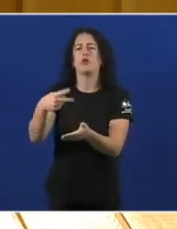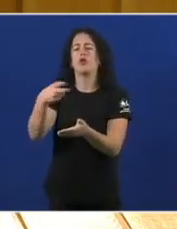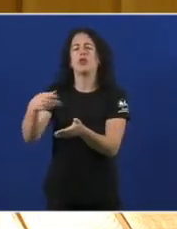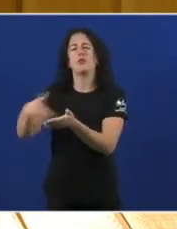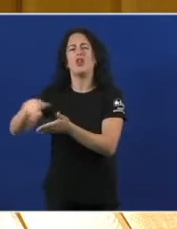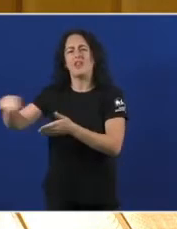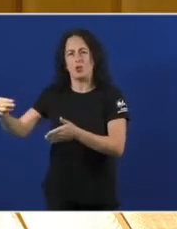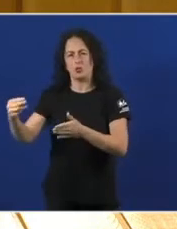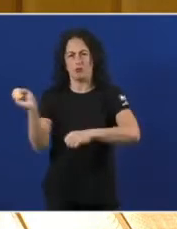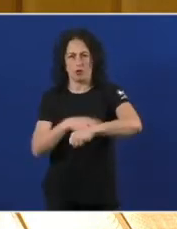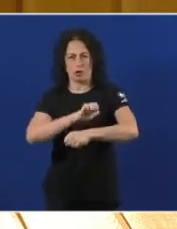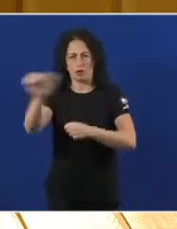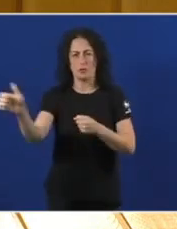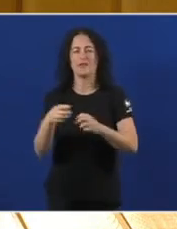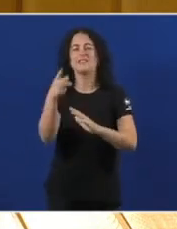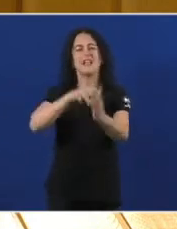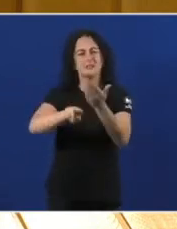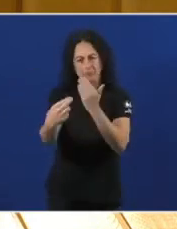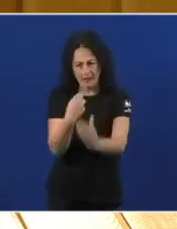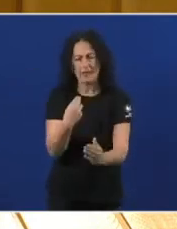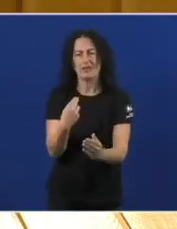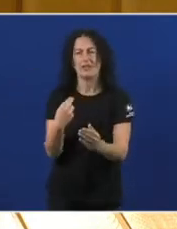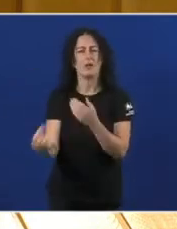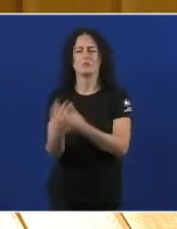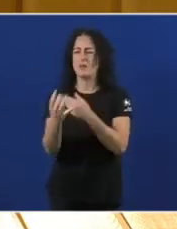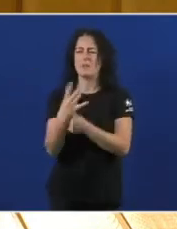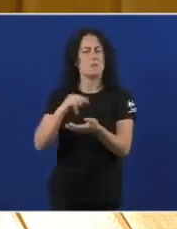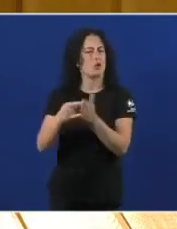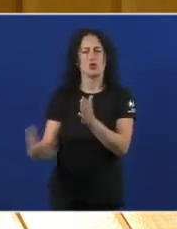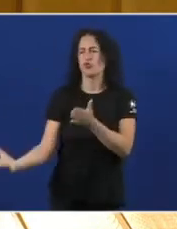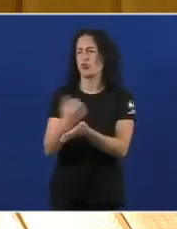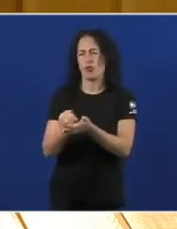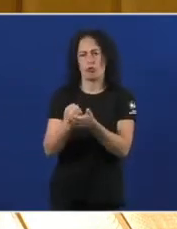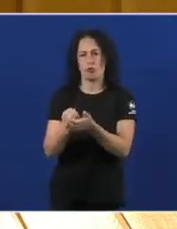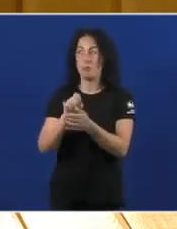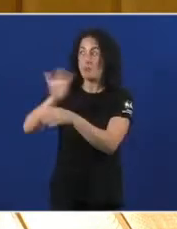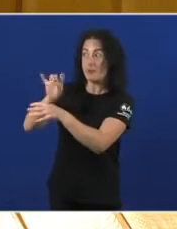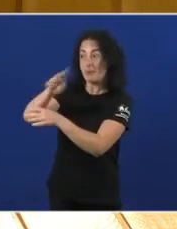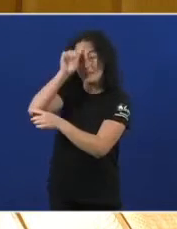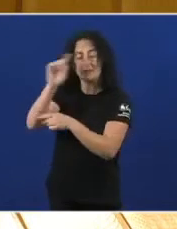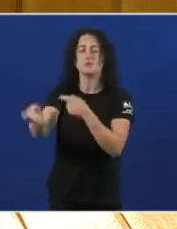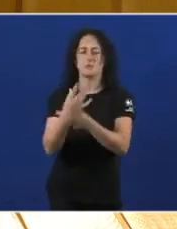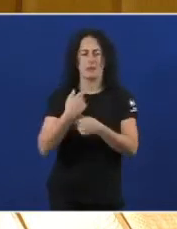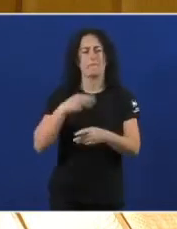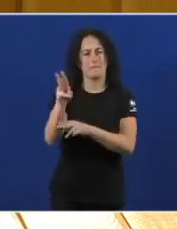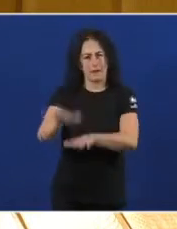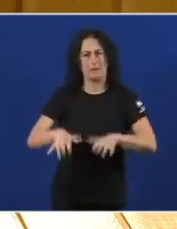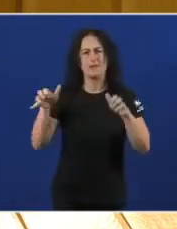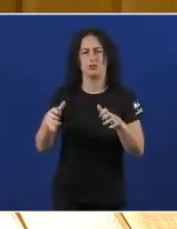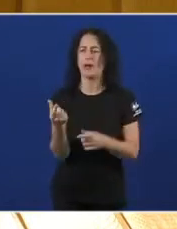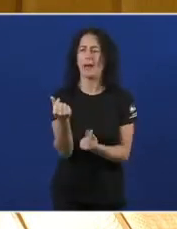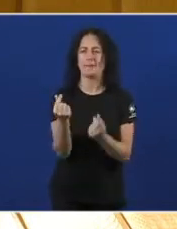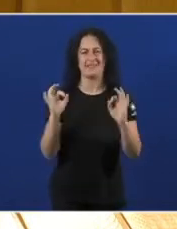Transparencia Envía ao Parlamento Todos os proxectos Remitidos a Madrid Capilaridade Para que os